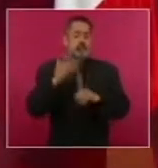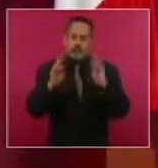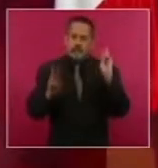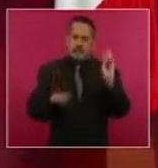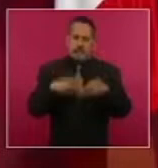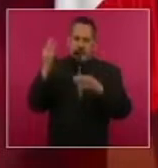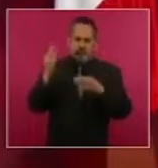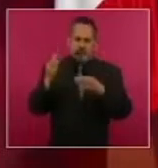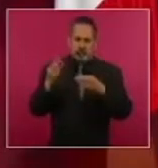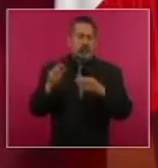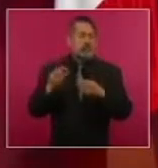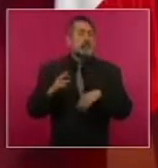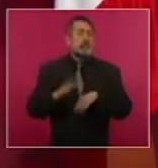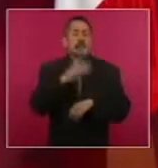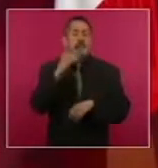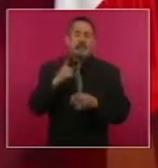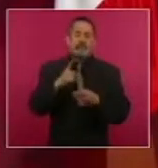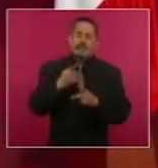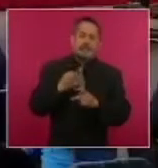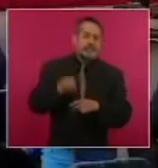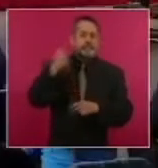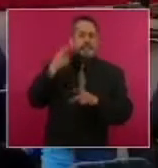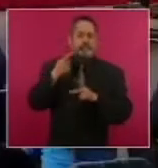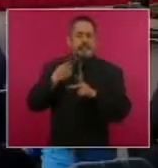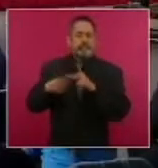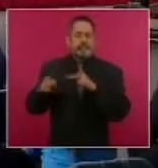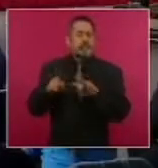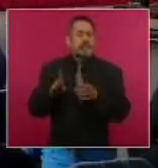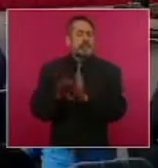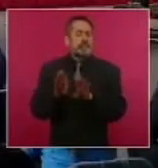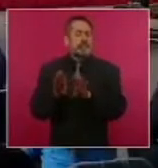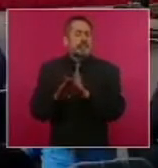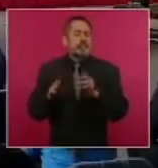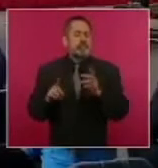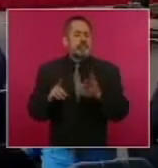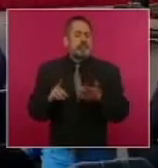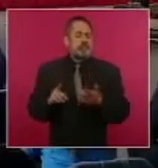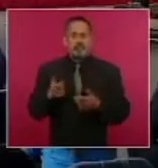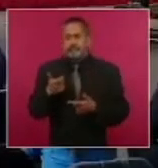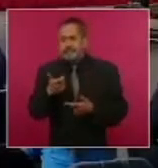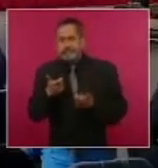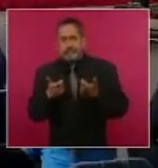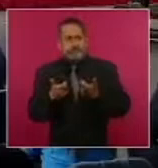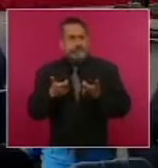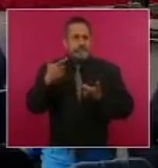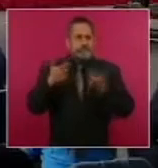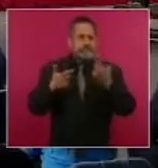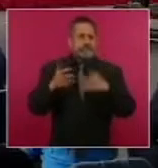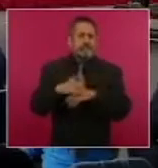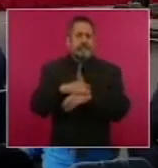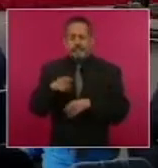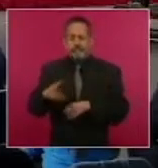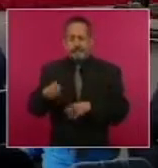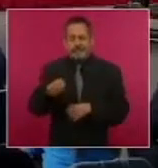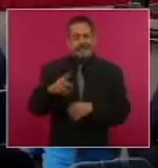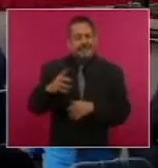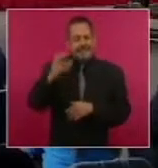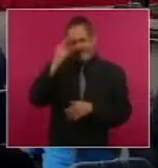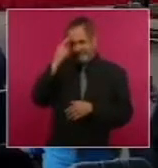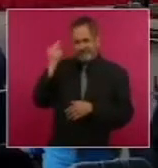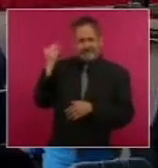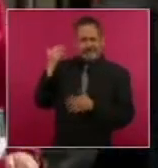a personas calificadas, que solamente participaban en las